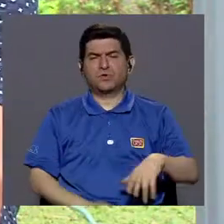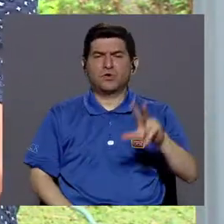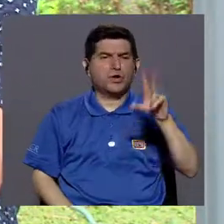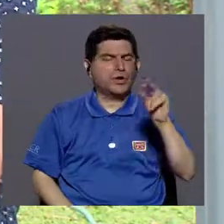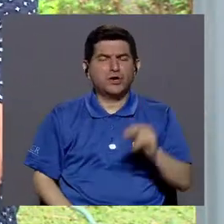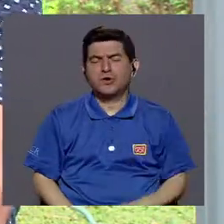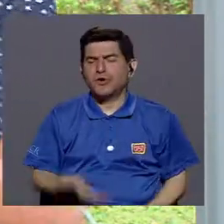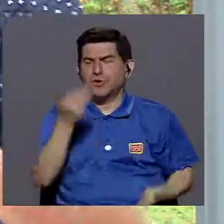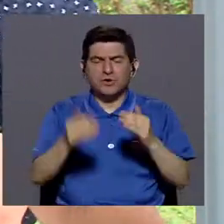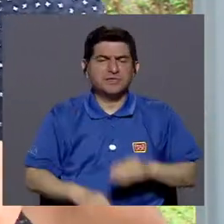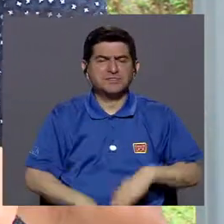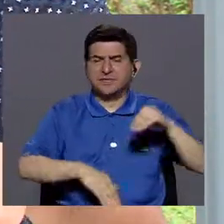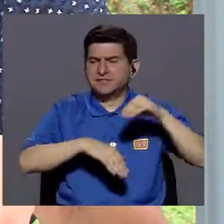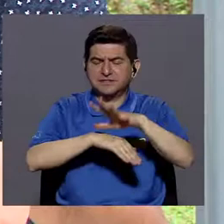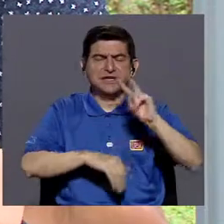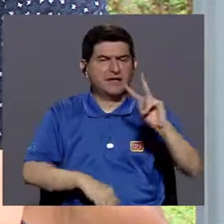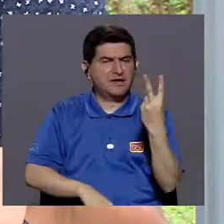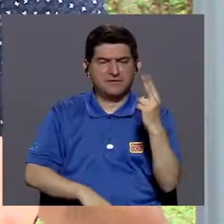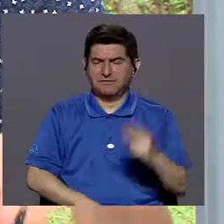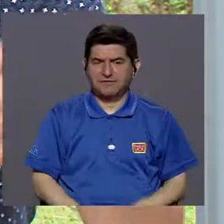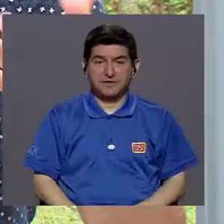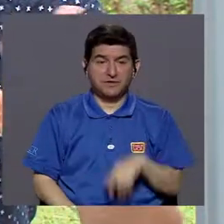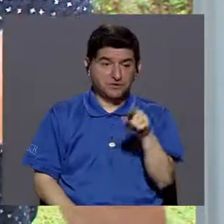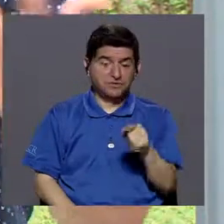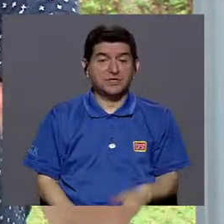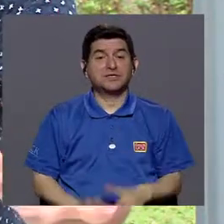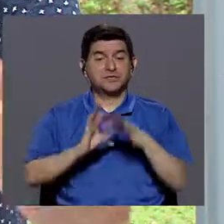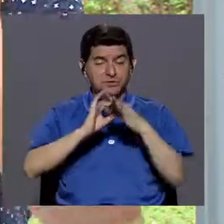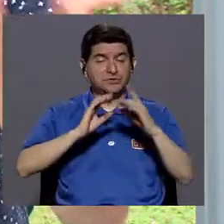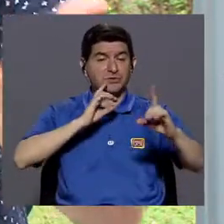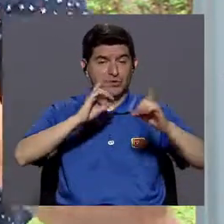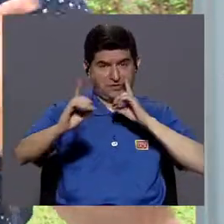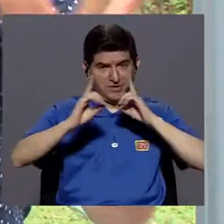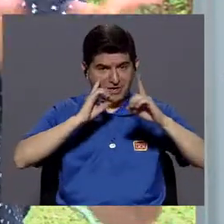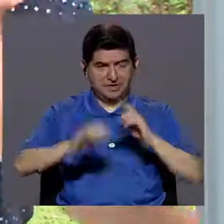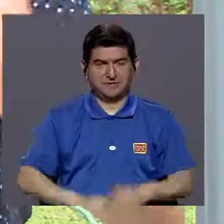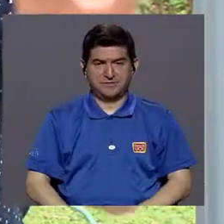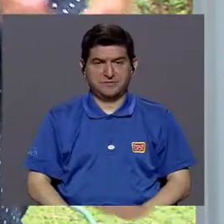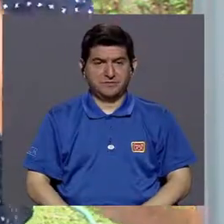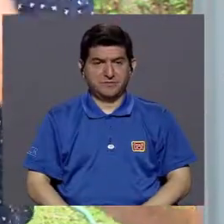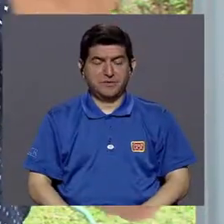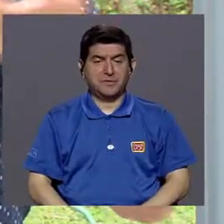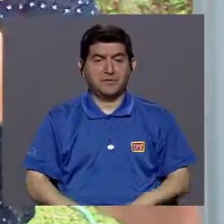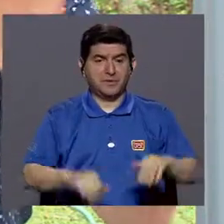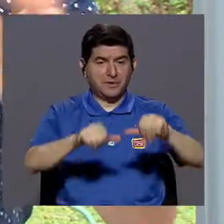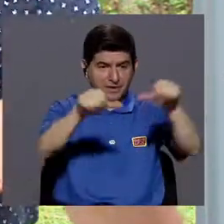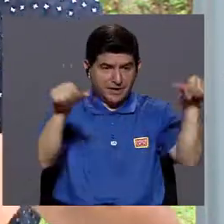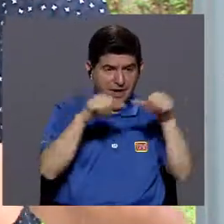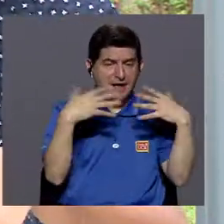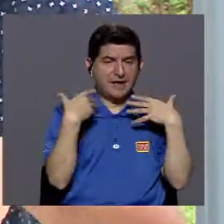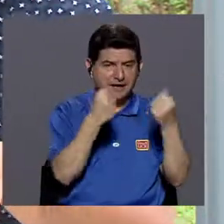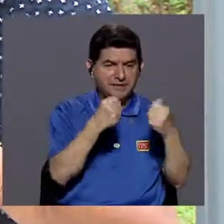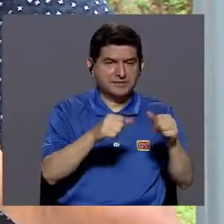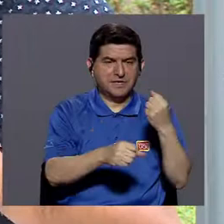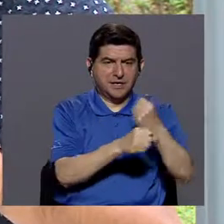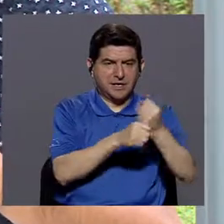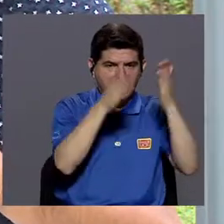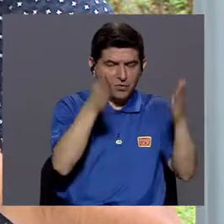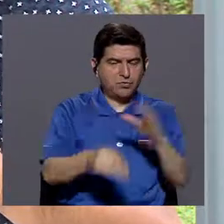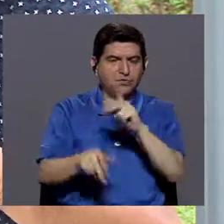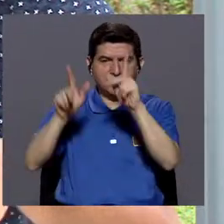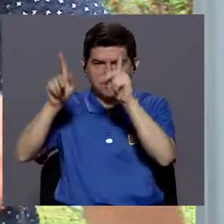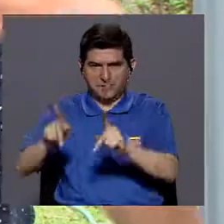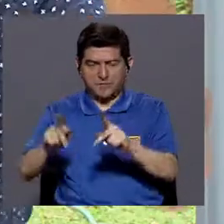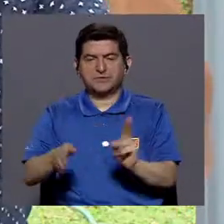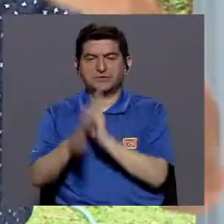posibles efectos secundarios. Eso tiene que haber un diálogo claro entre ese personal de la salud y el paciente, ¿verdad? Eso siempre debe existir.